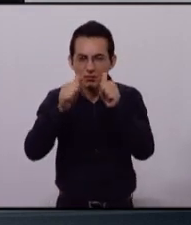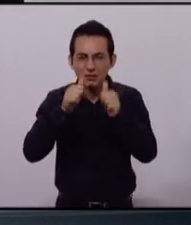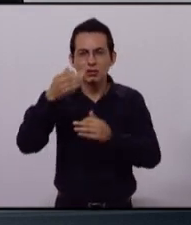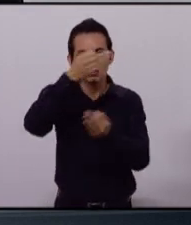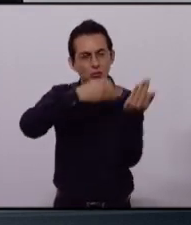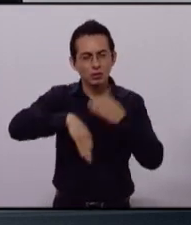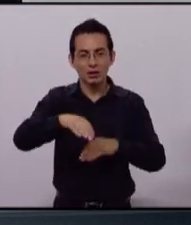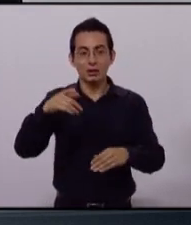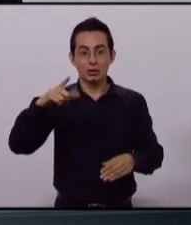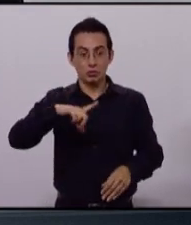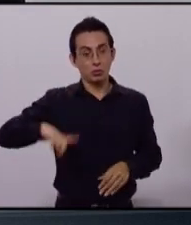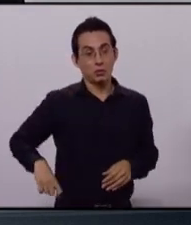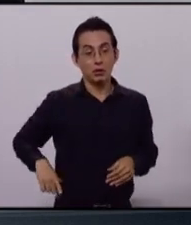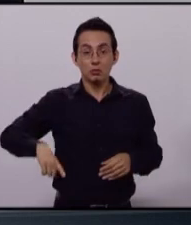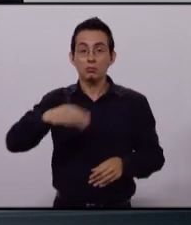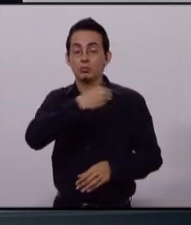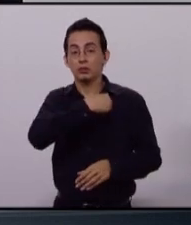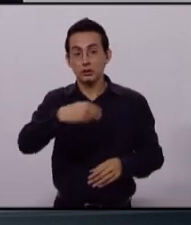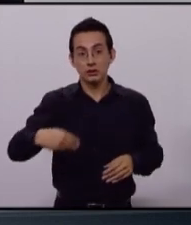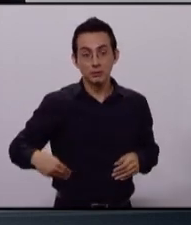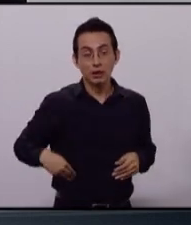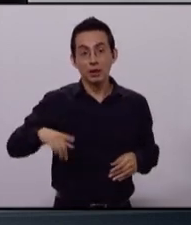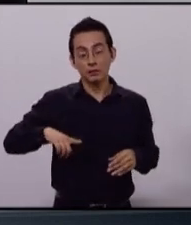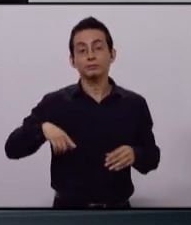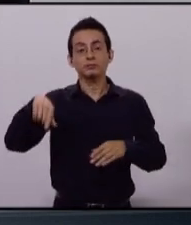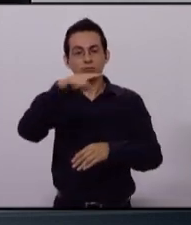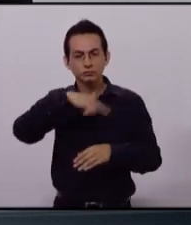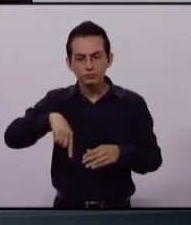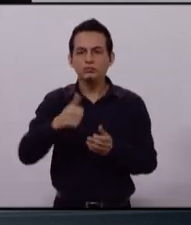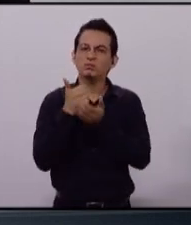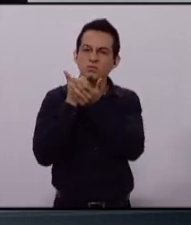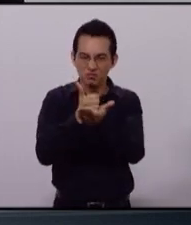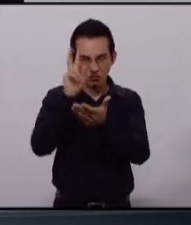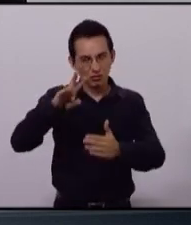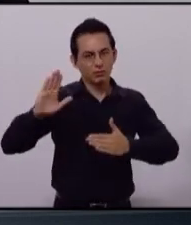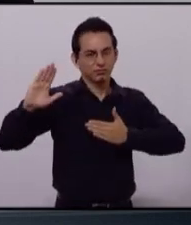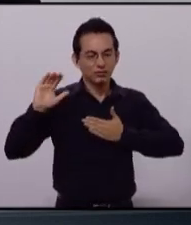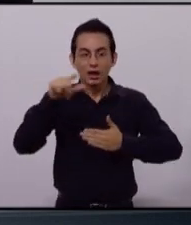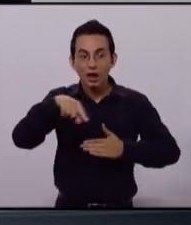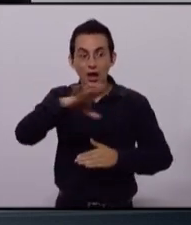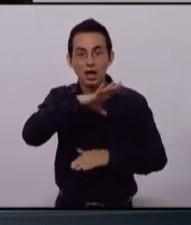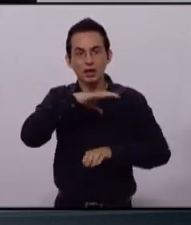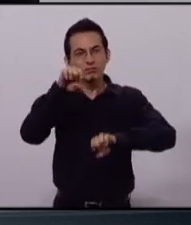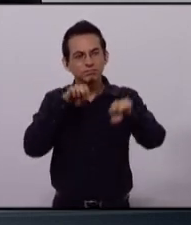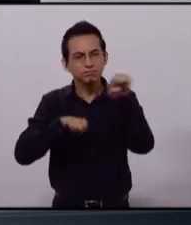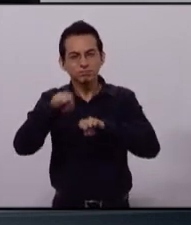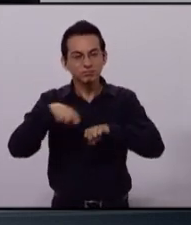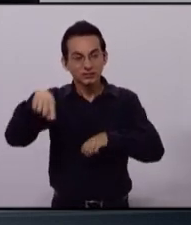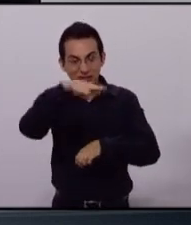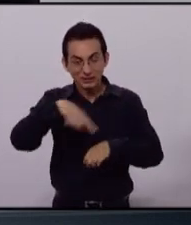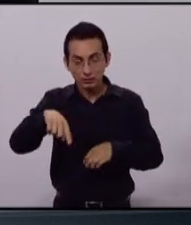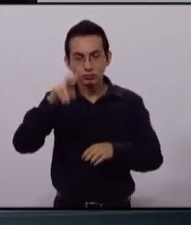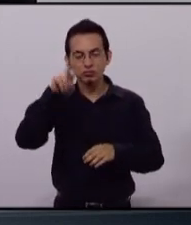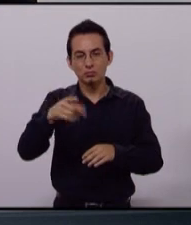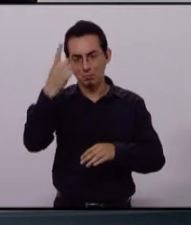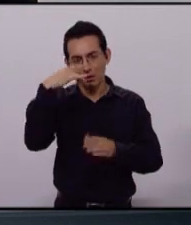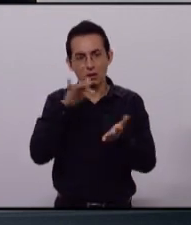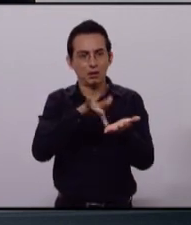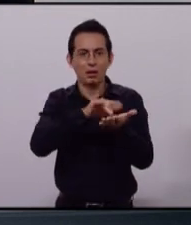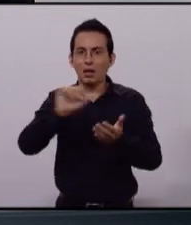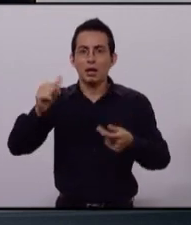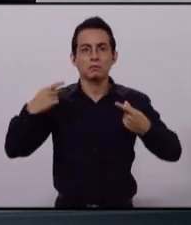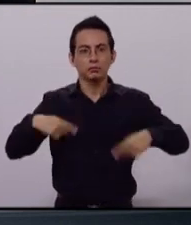El gobierno municipal estará comprometido con los negocios que generen empleos y que respeten los derechos de las y los trabajadores.